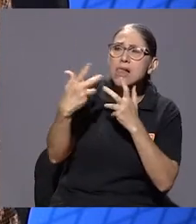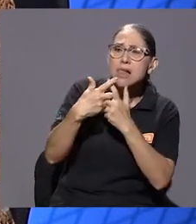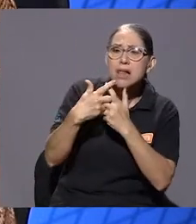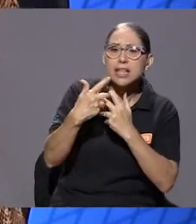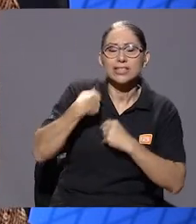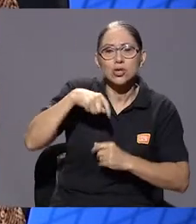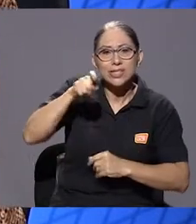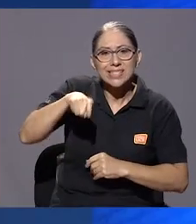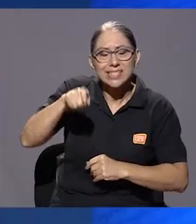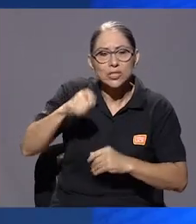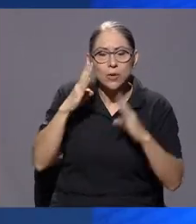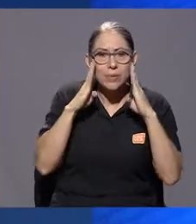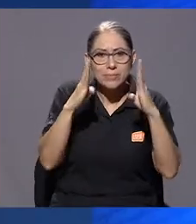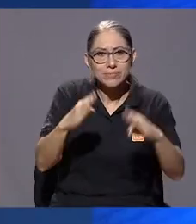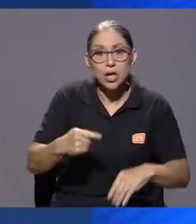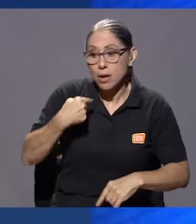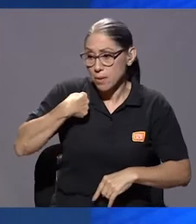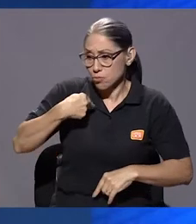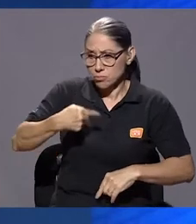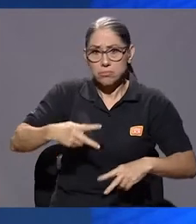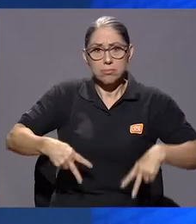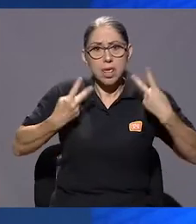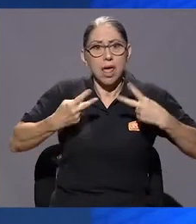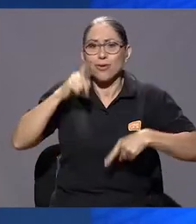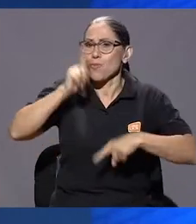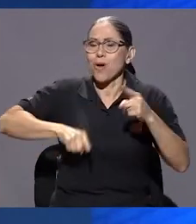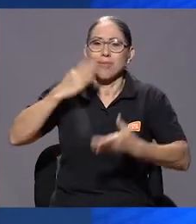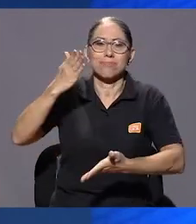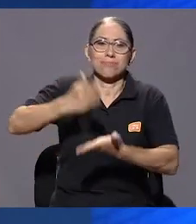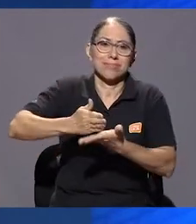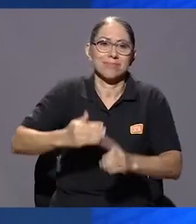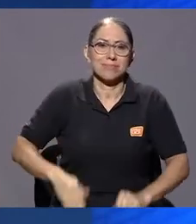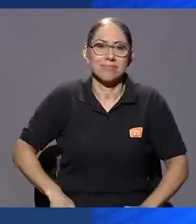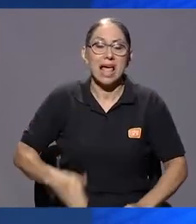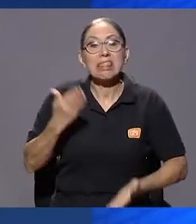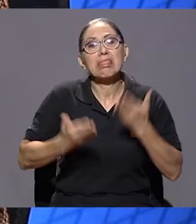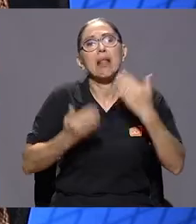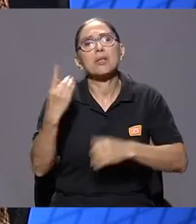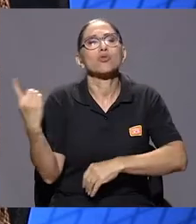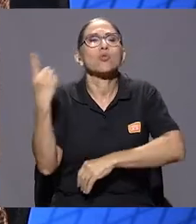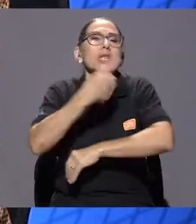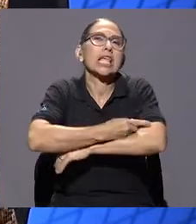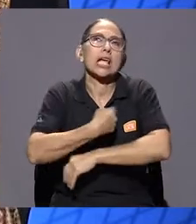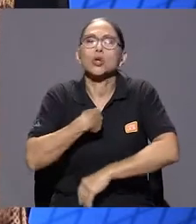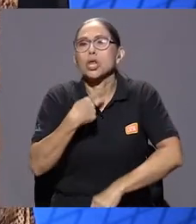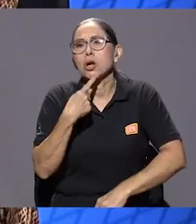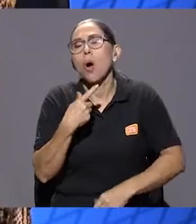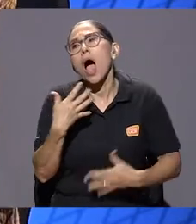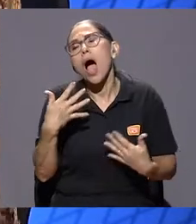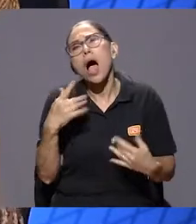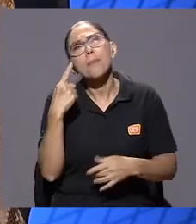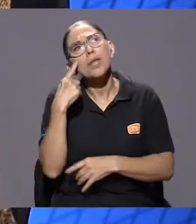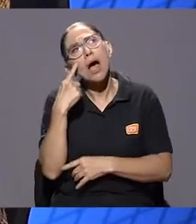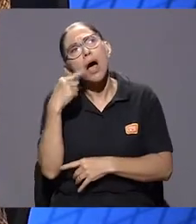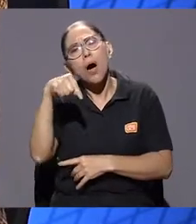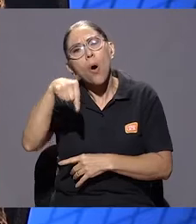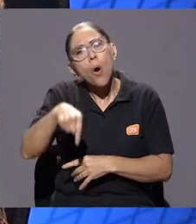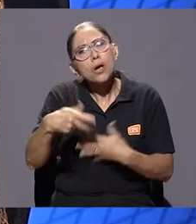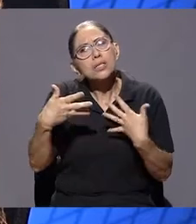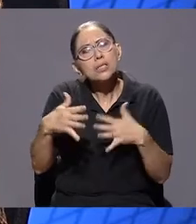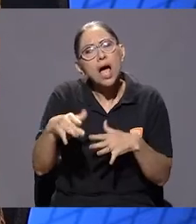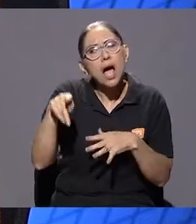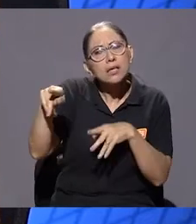yo no puedo paralizar mi vida. Puede ser un día en el que yo diga, mira, hoy hubiéramos cumplido tantos años, o hoy esta persona estaría